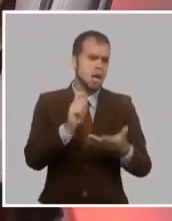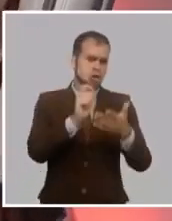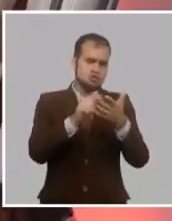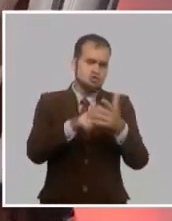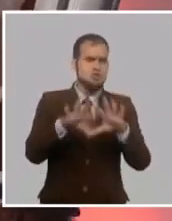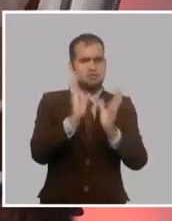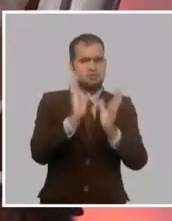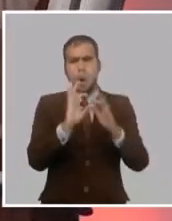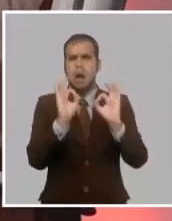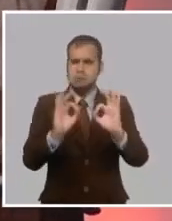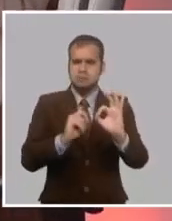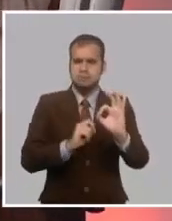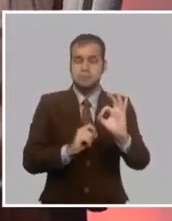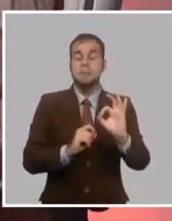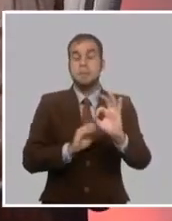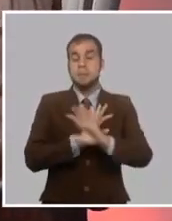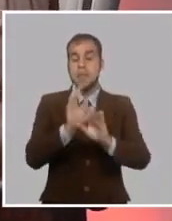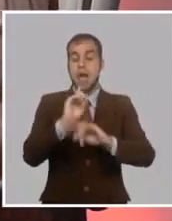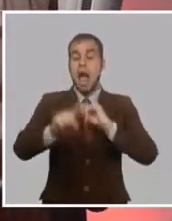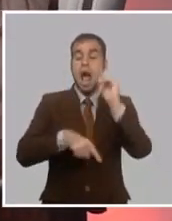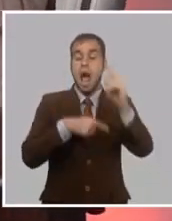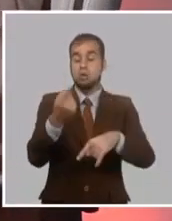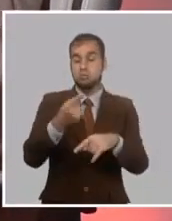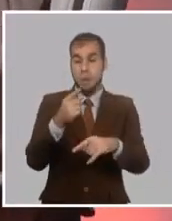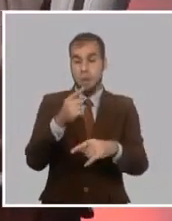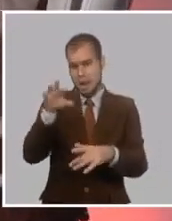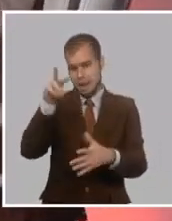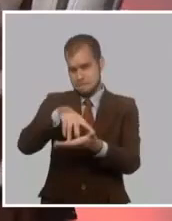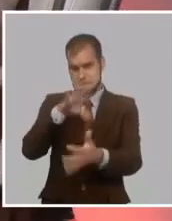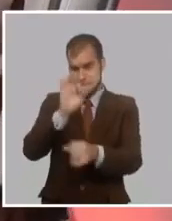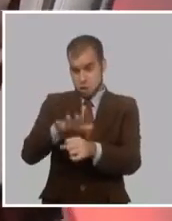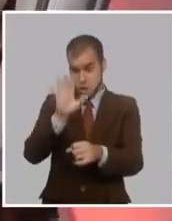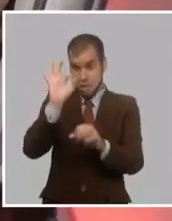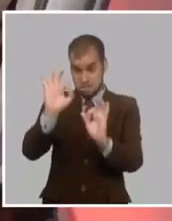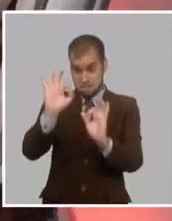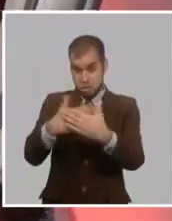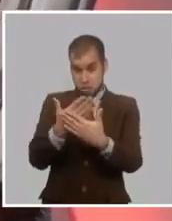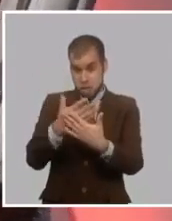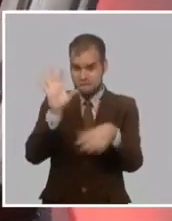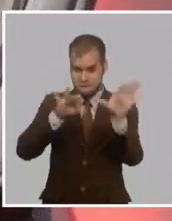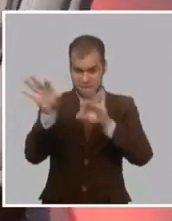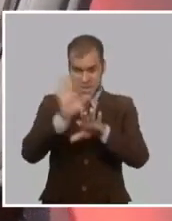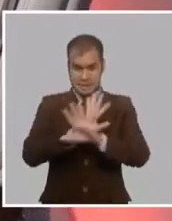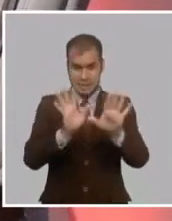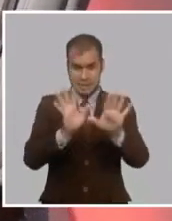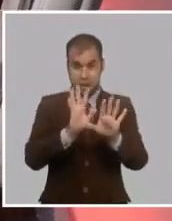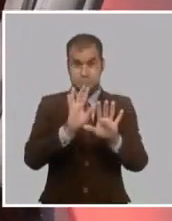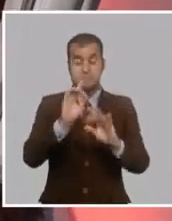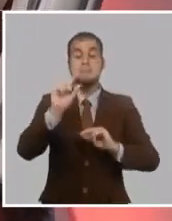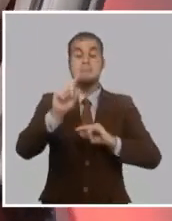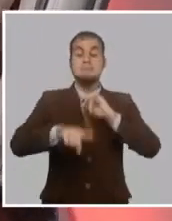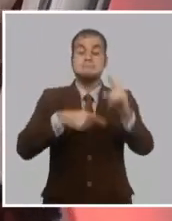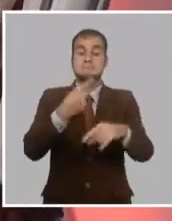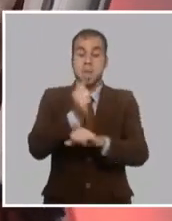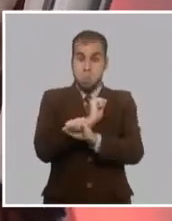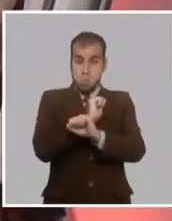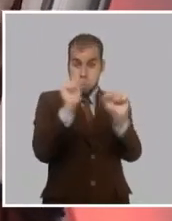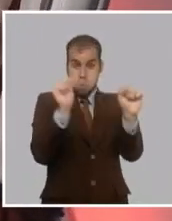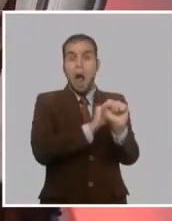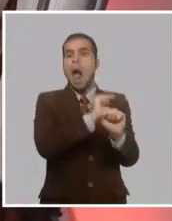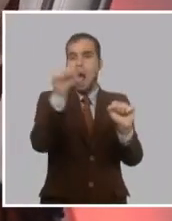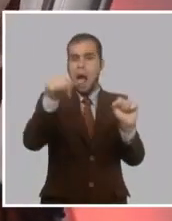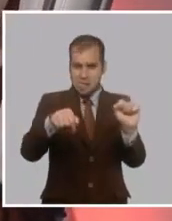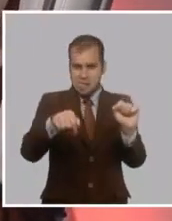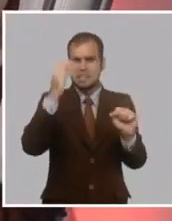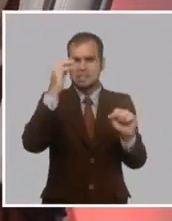nota. Y al día siguiente pronuncia un discurso que muchas veces se cita como excluyente, y ese es el discurso más abarcador de Martí, que es los pinos nuevos.